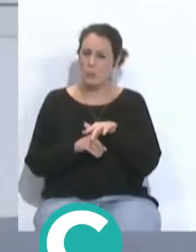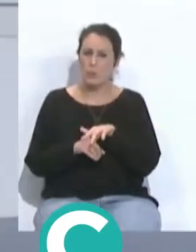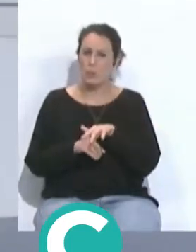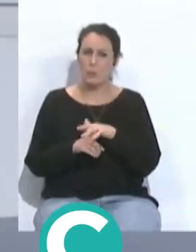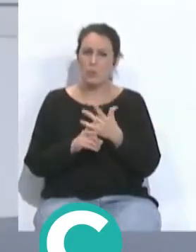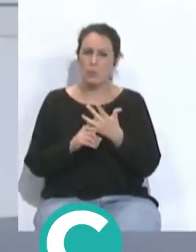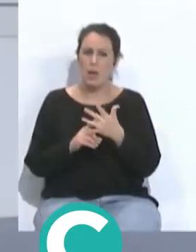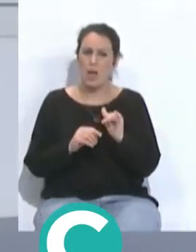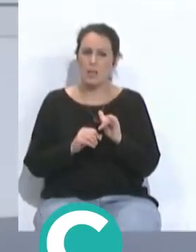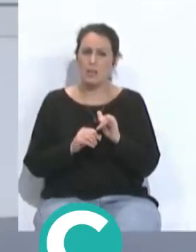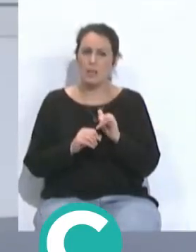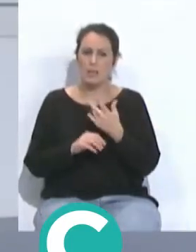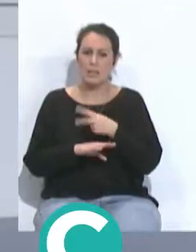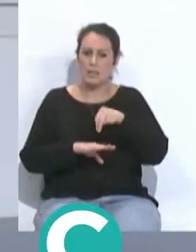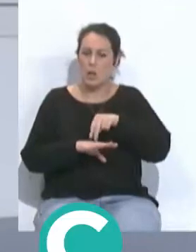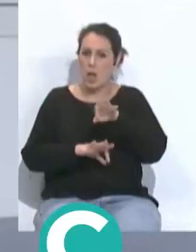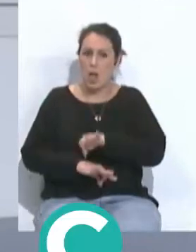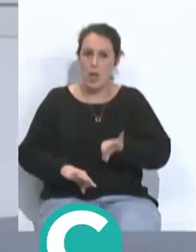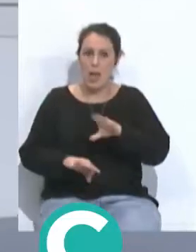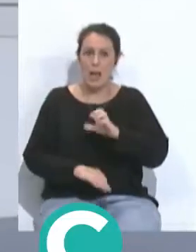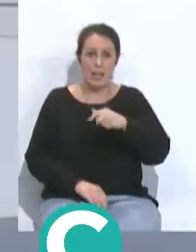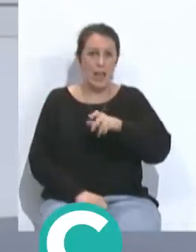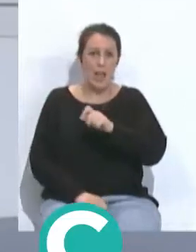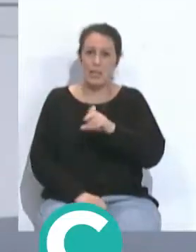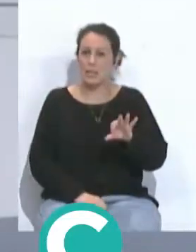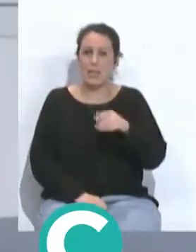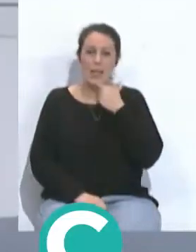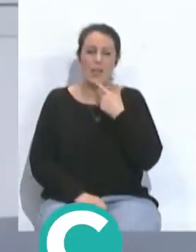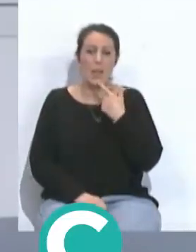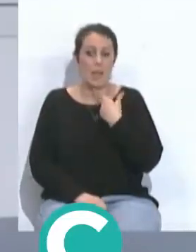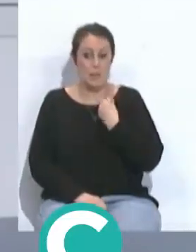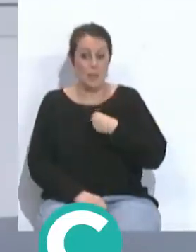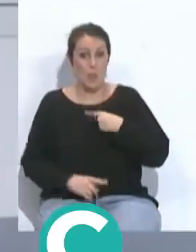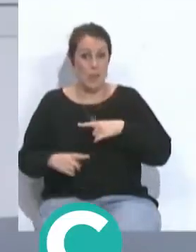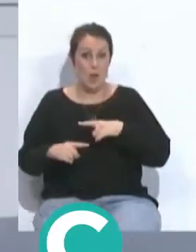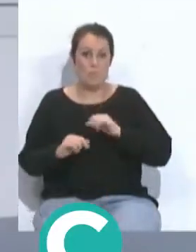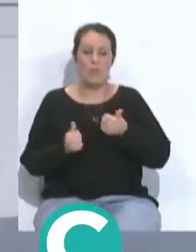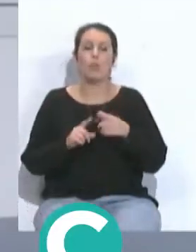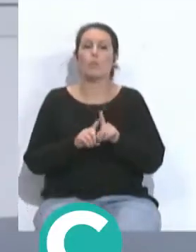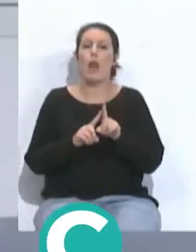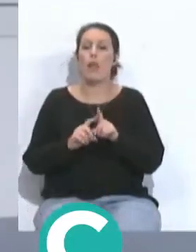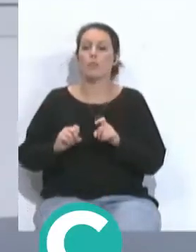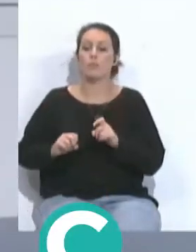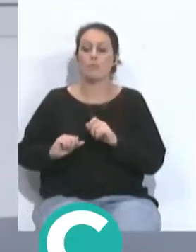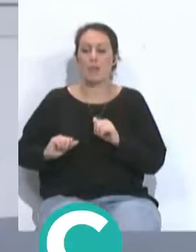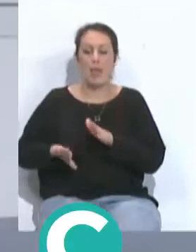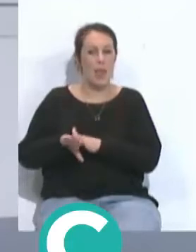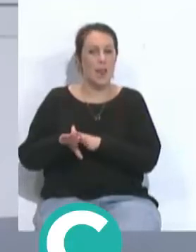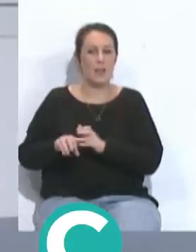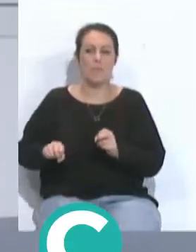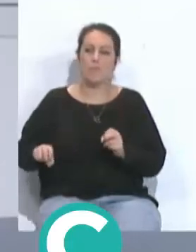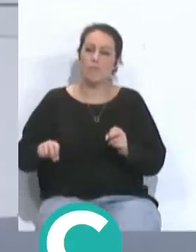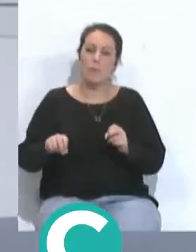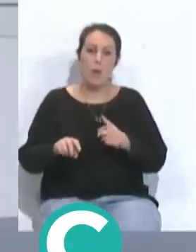donde estén estáticos Canales como bien dice Sergio empieza como banda derecha pero enseguida